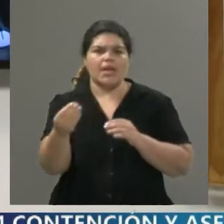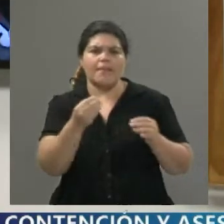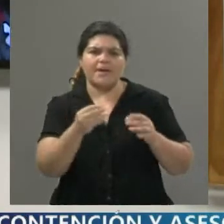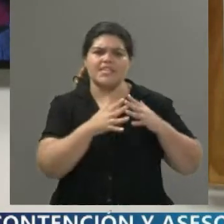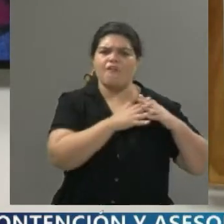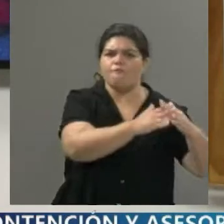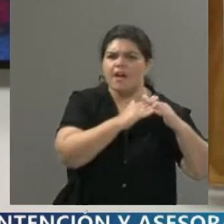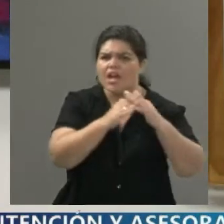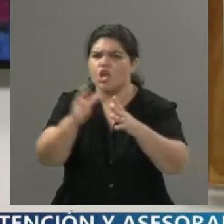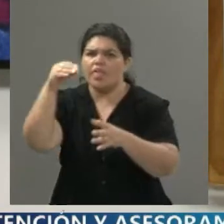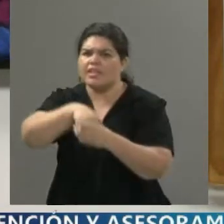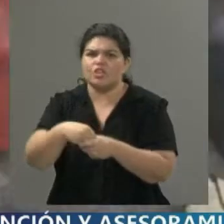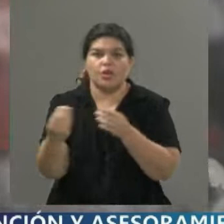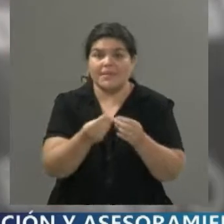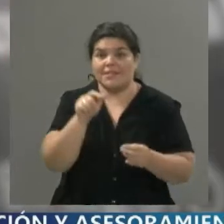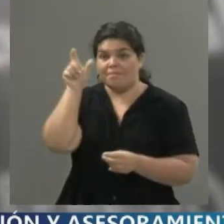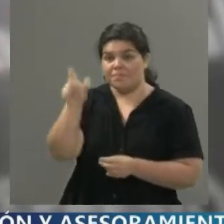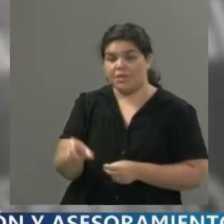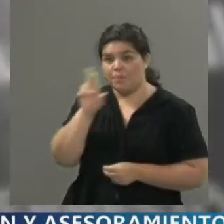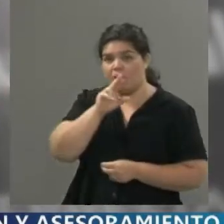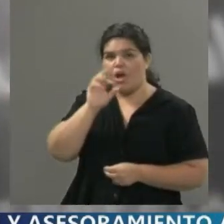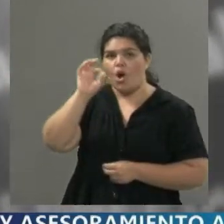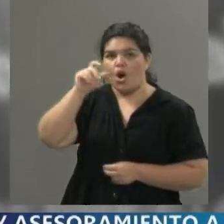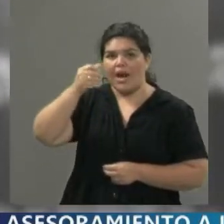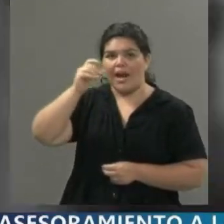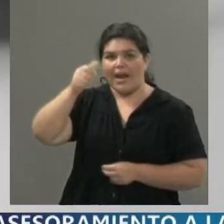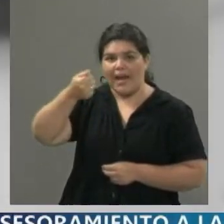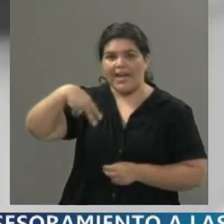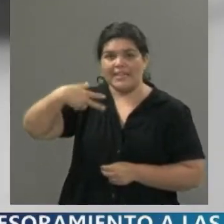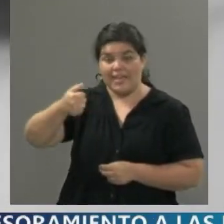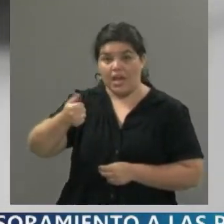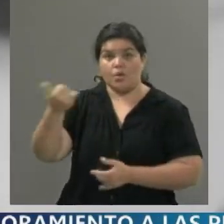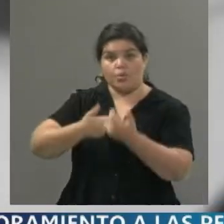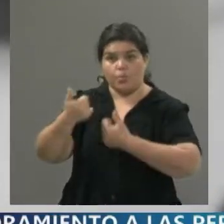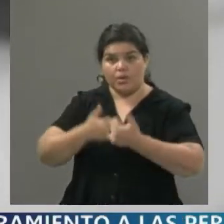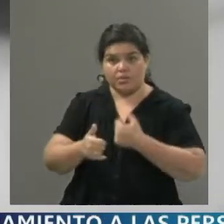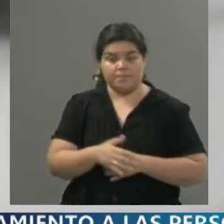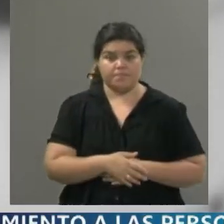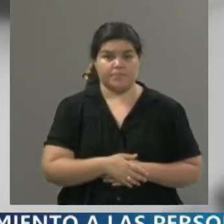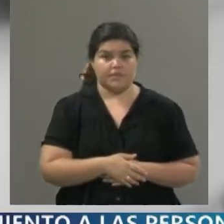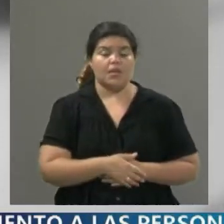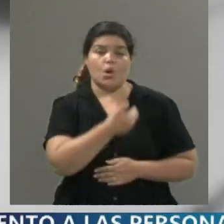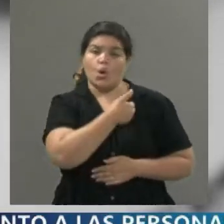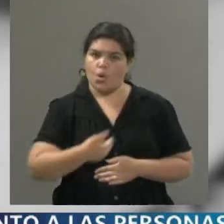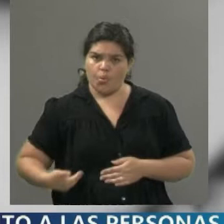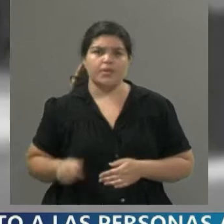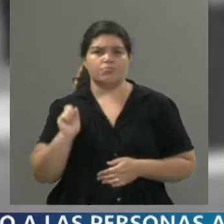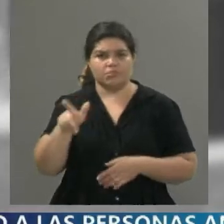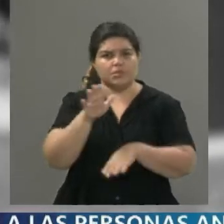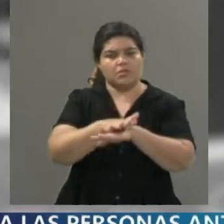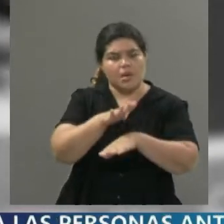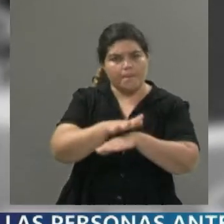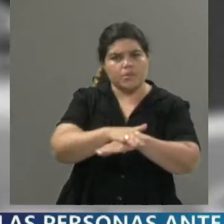Esto decía Eliana Ocaña. El Estado es responsable de una muerte casi 17 horas. Y también podemos ahí